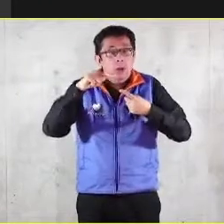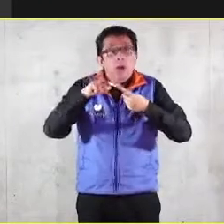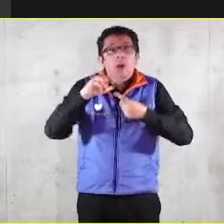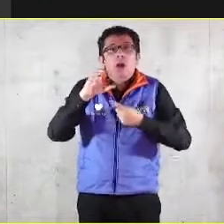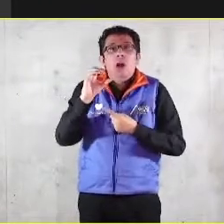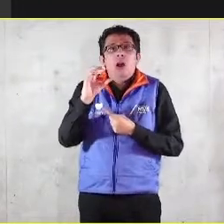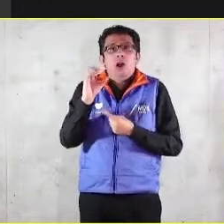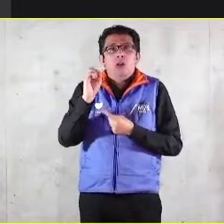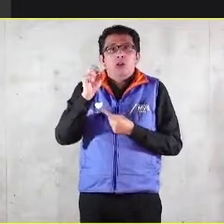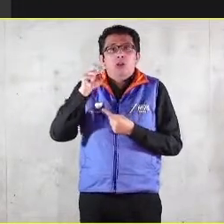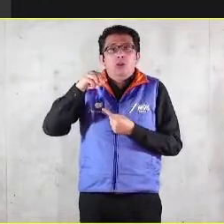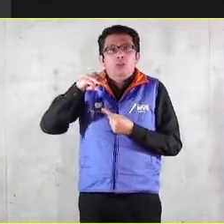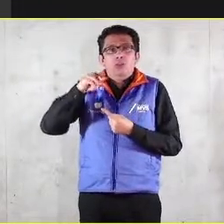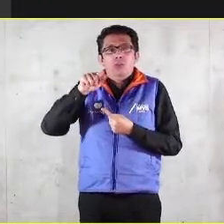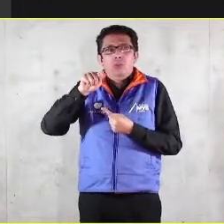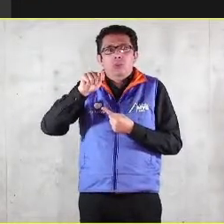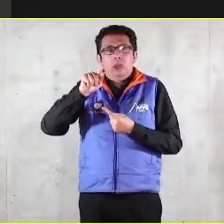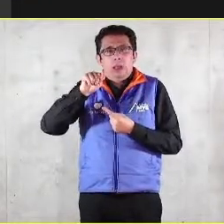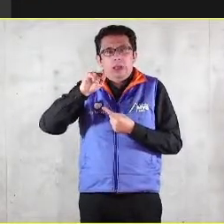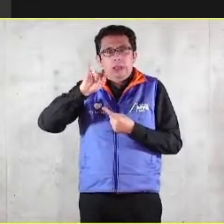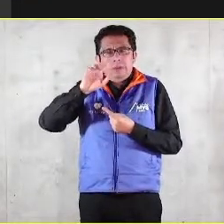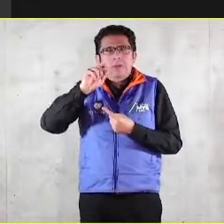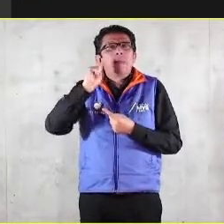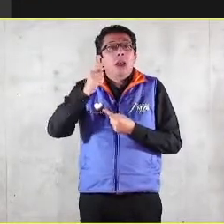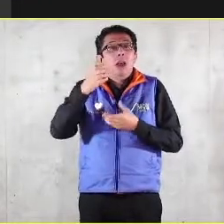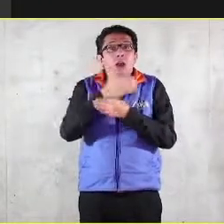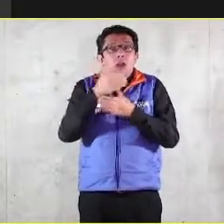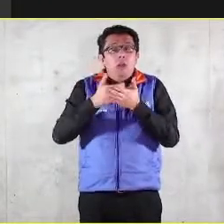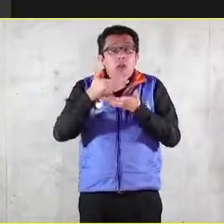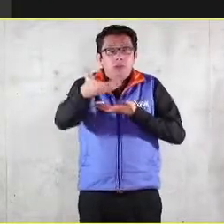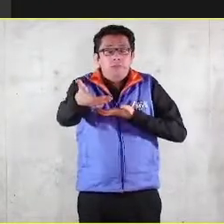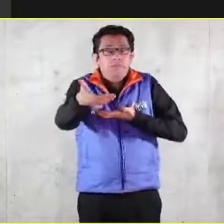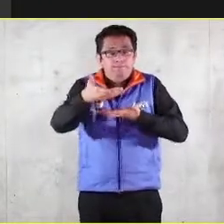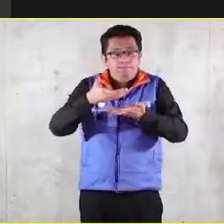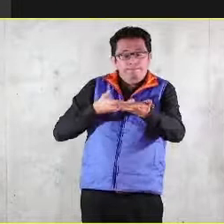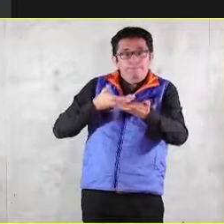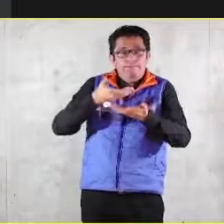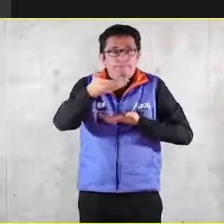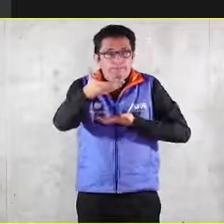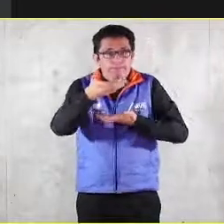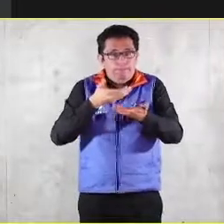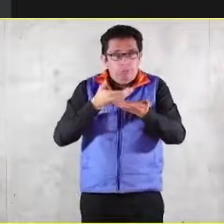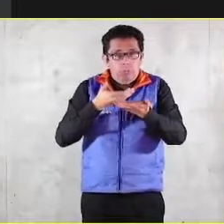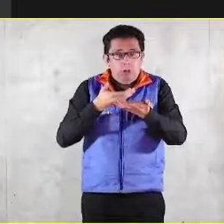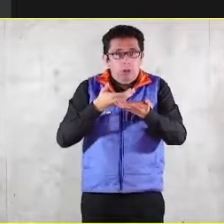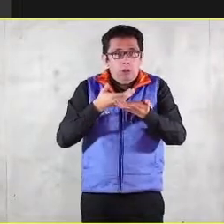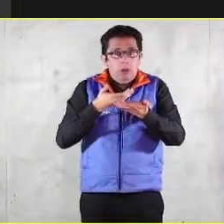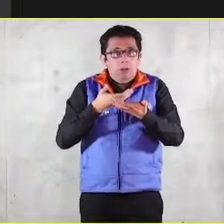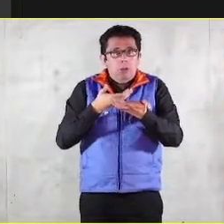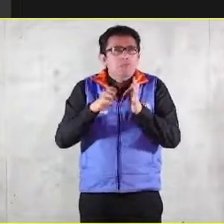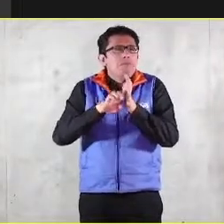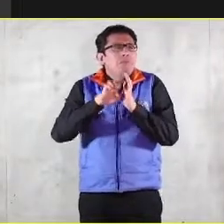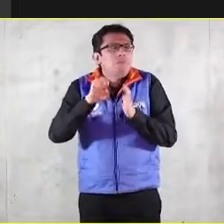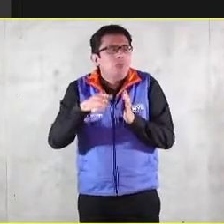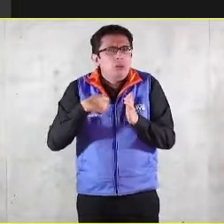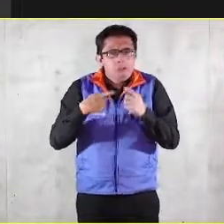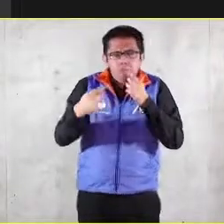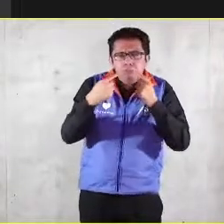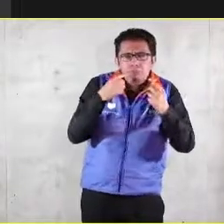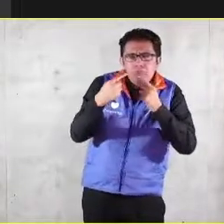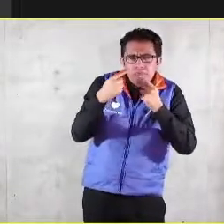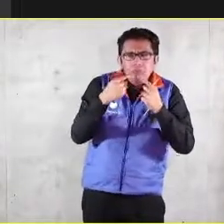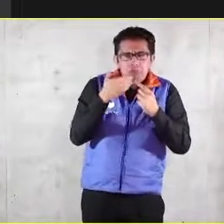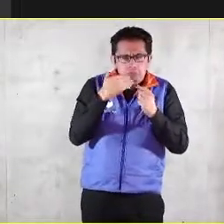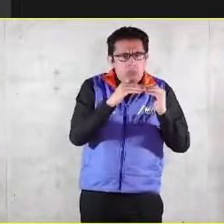que es la que tiene que ver con el intercambio de cosas si yo he negociado en condiciones de equidad